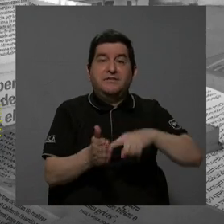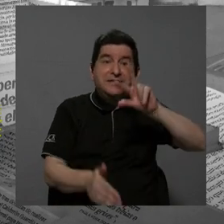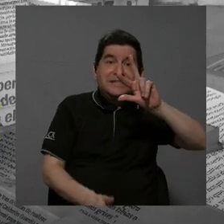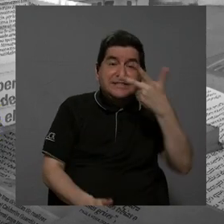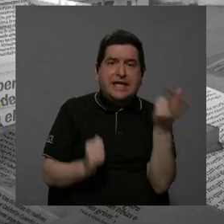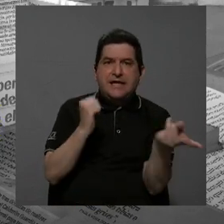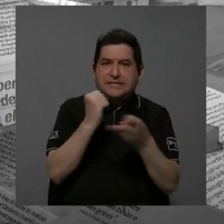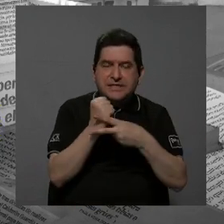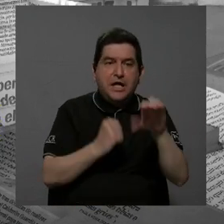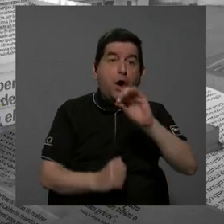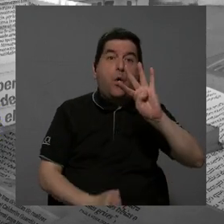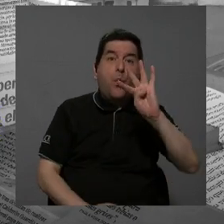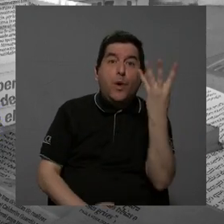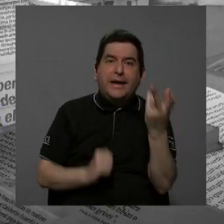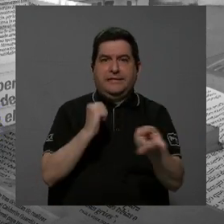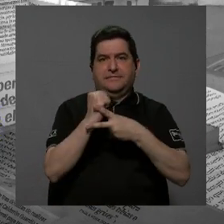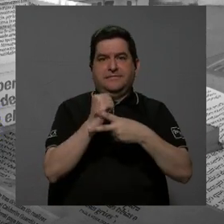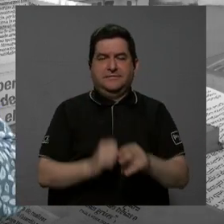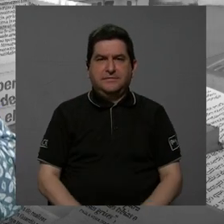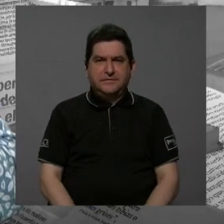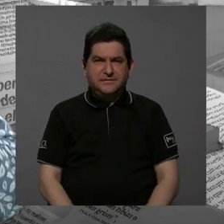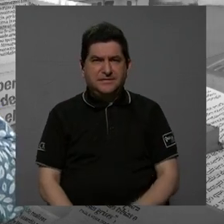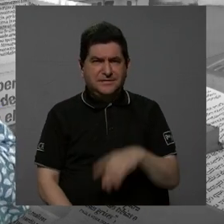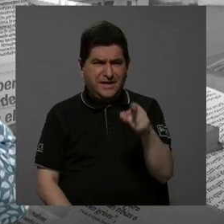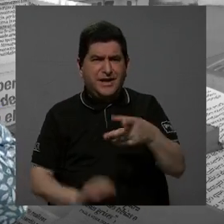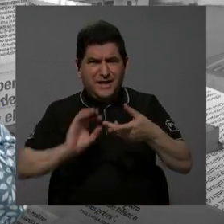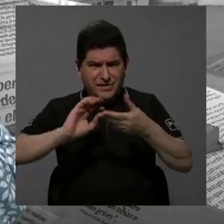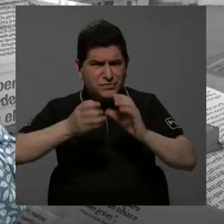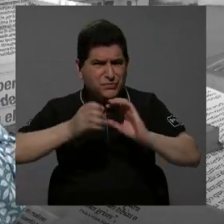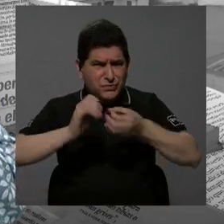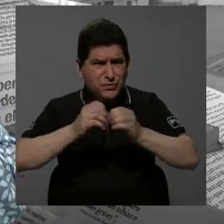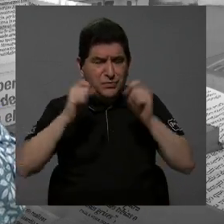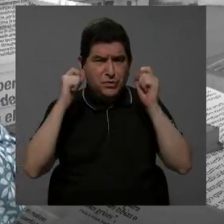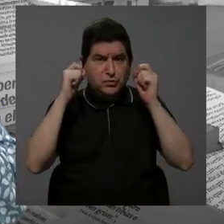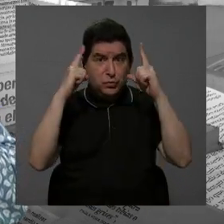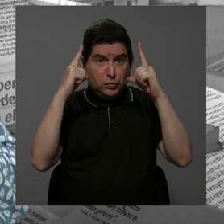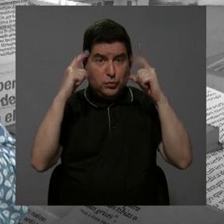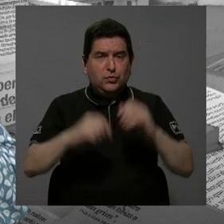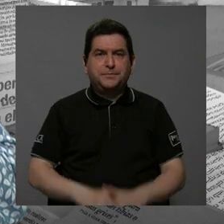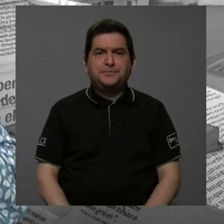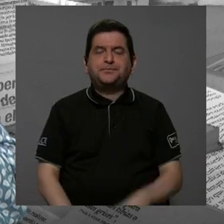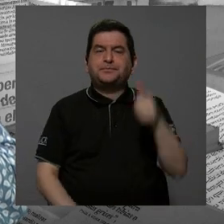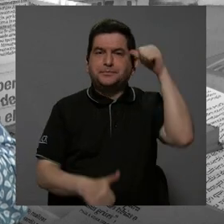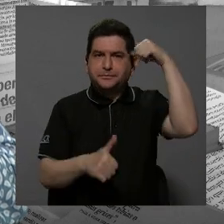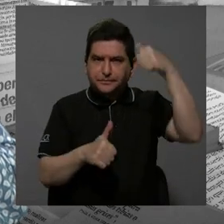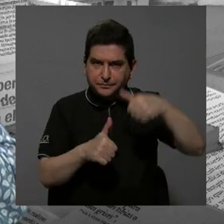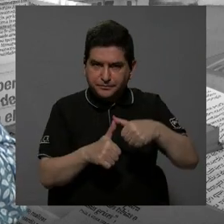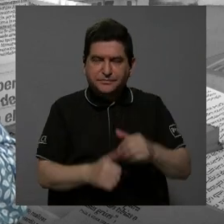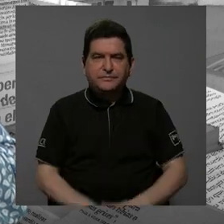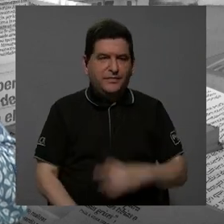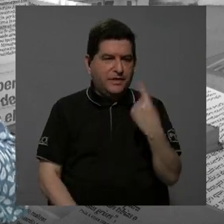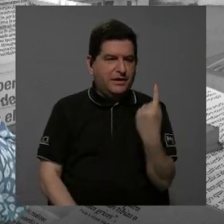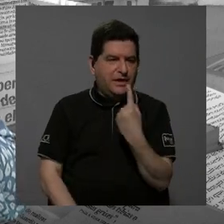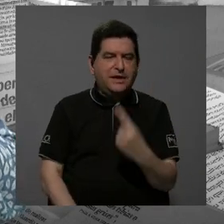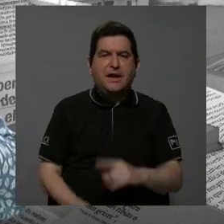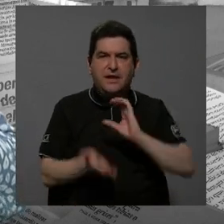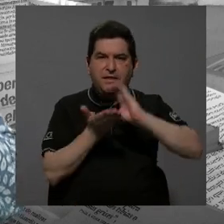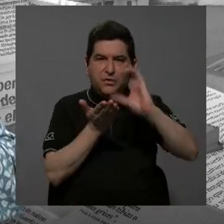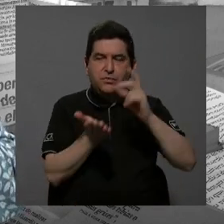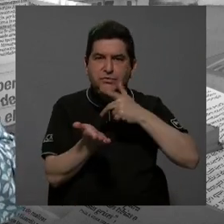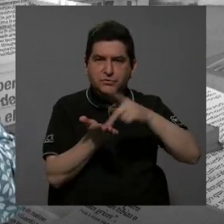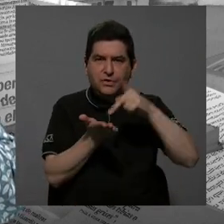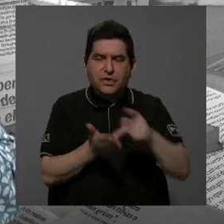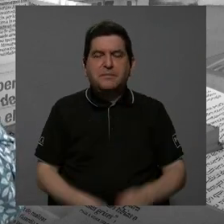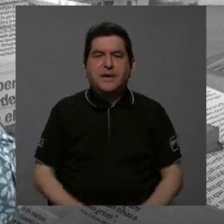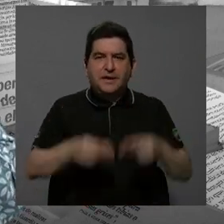por una tercera o una cuarta vez. Esos son datos bastante alarmantes, tomando en cuenta que cada curso lo paga el